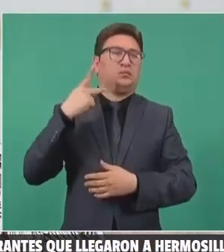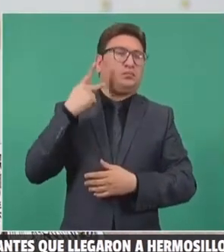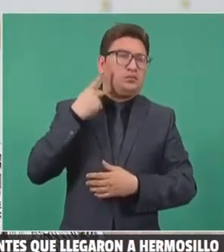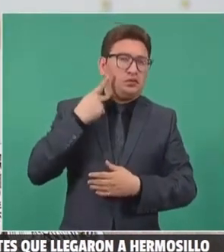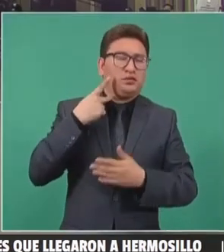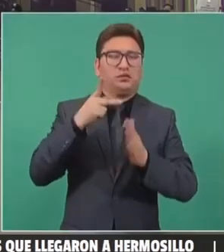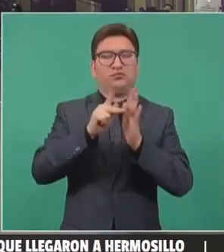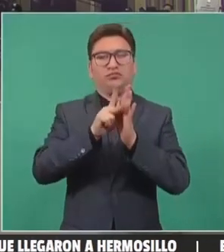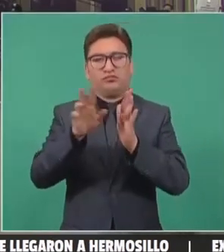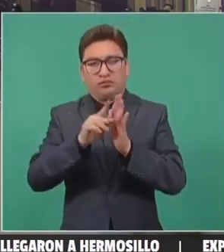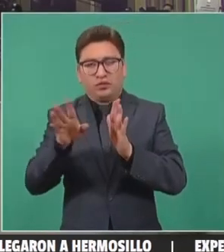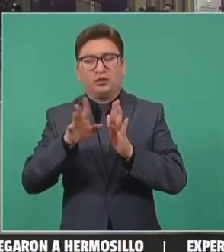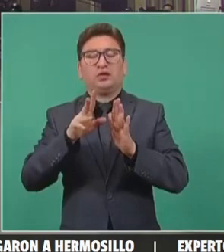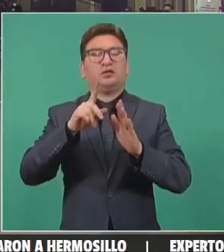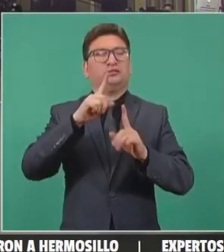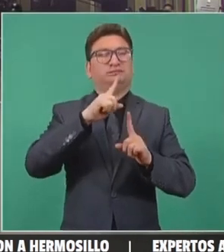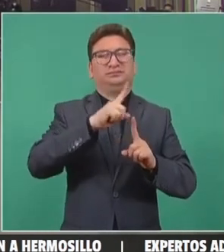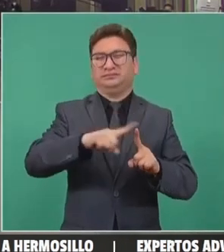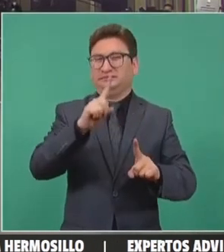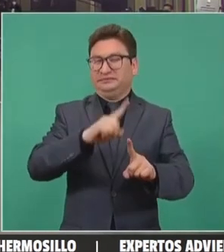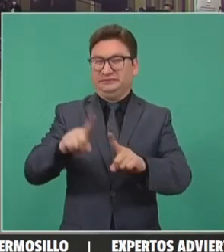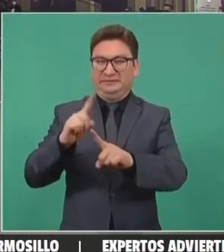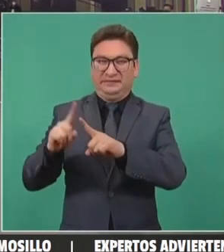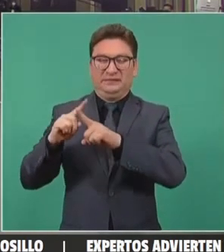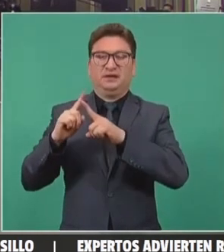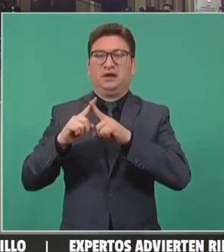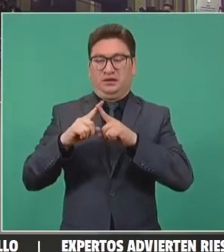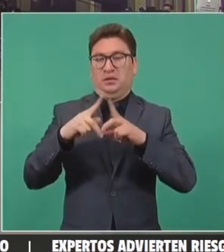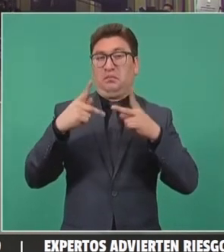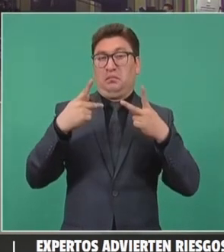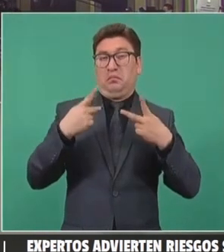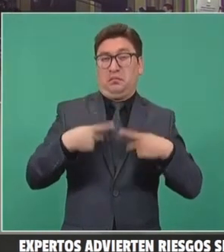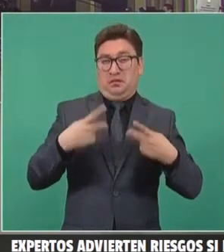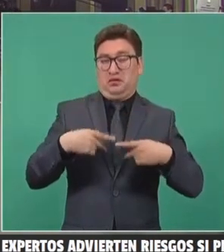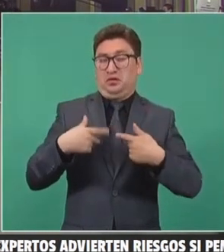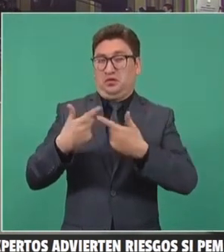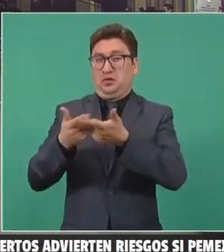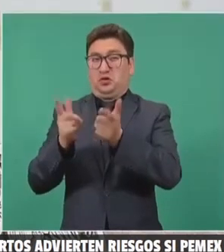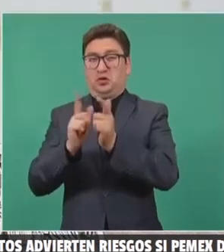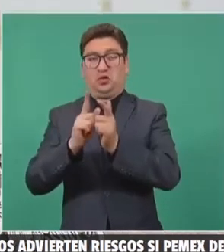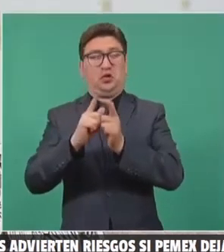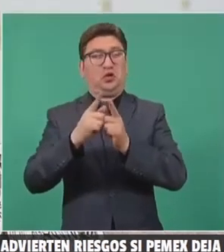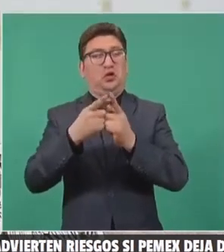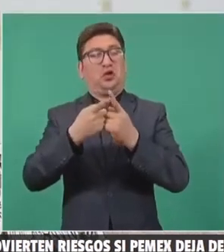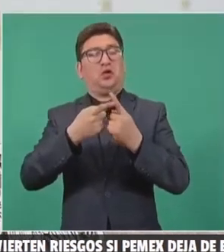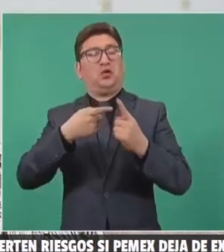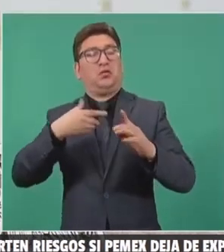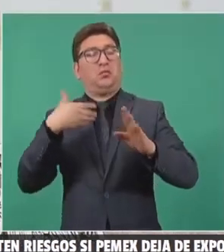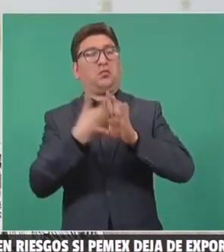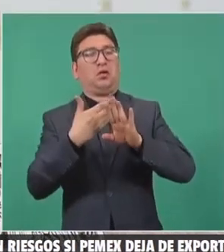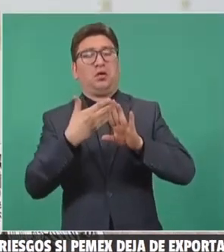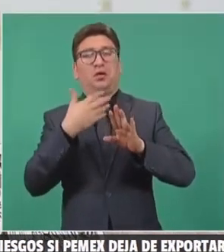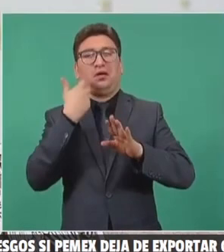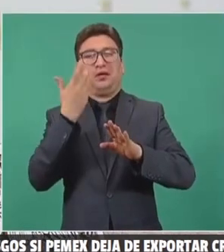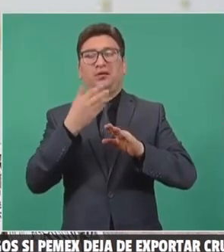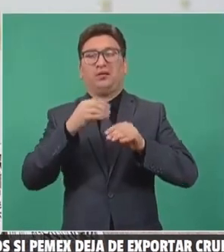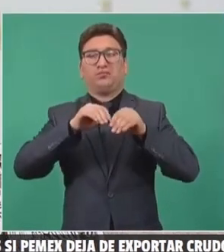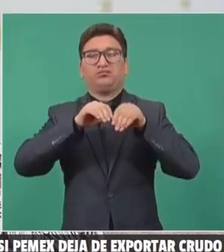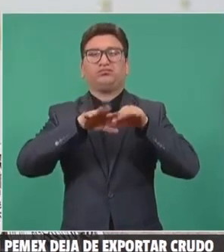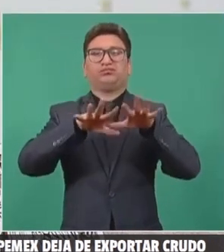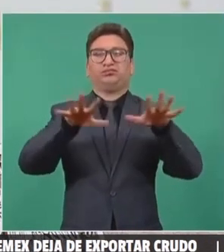columnistas, medios de comunicación y personajes de la oposición emprendieron una verdadera campaña de